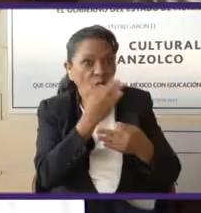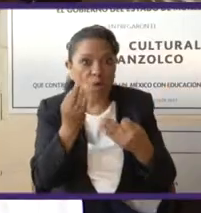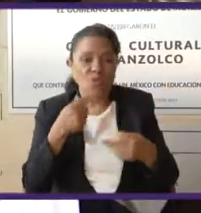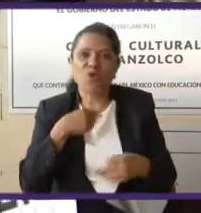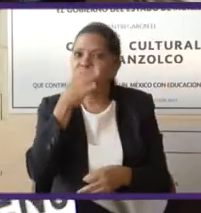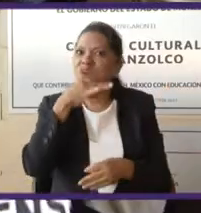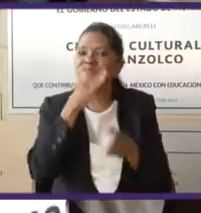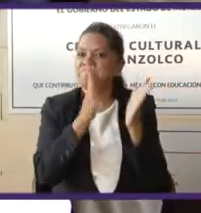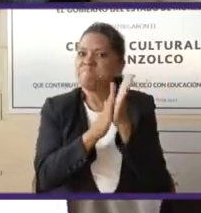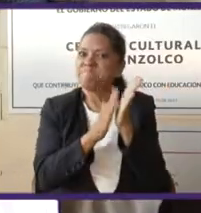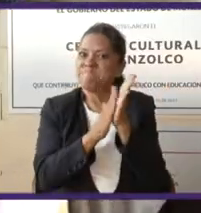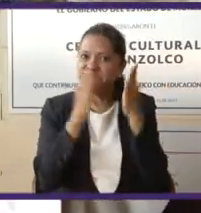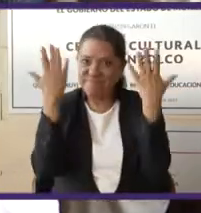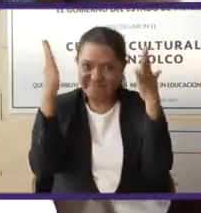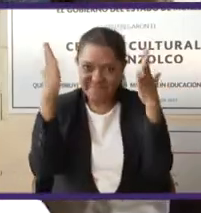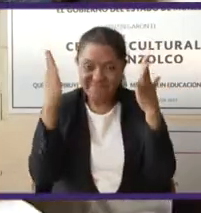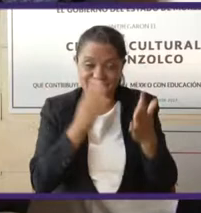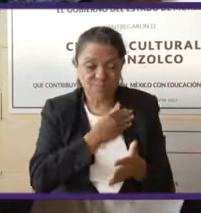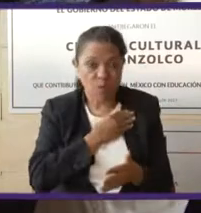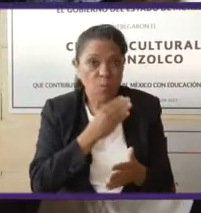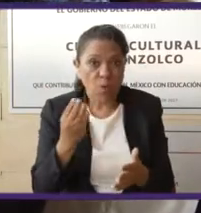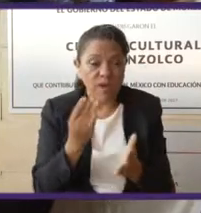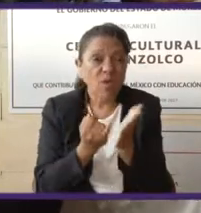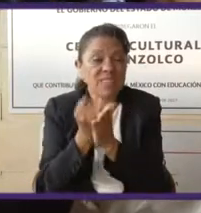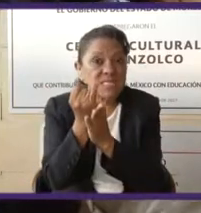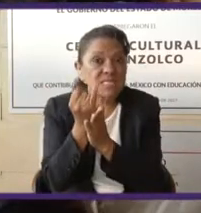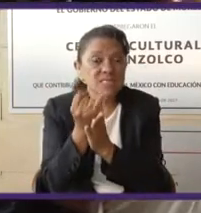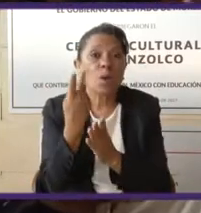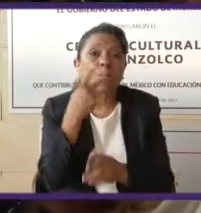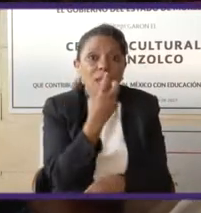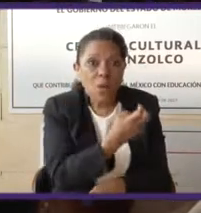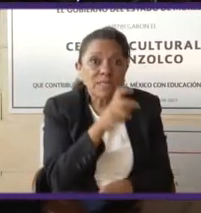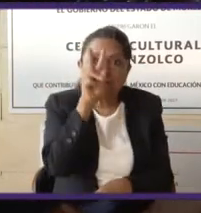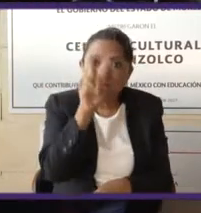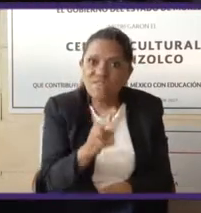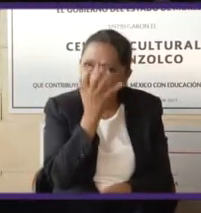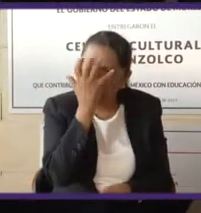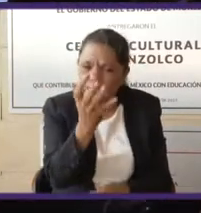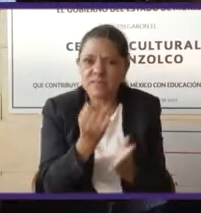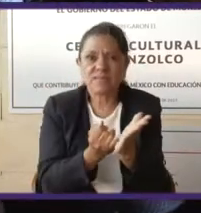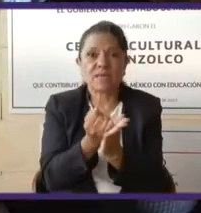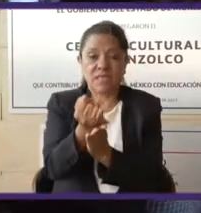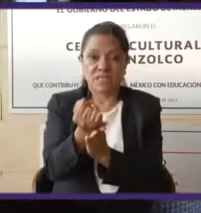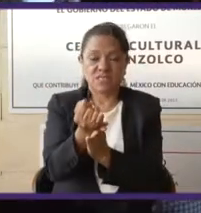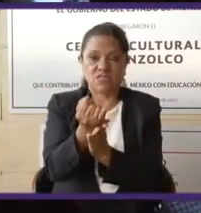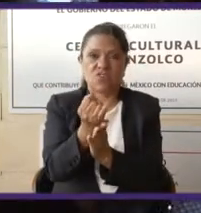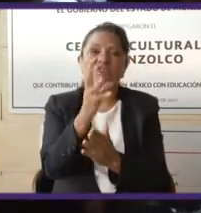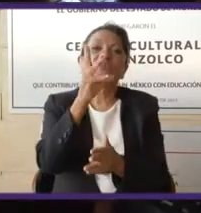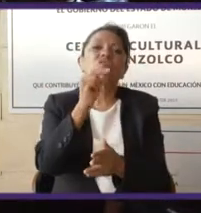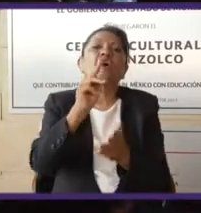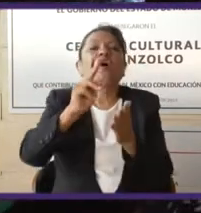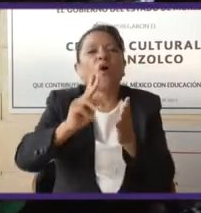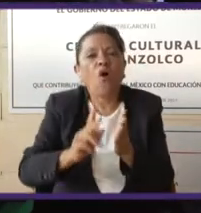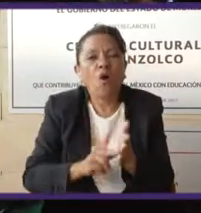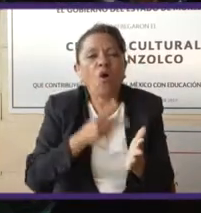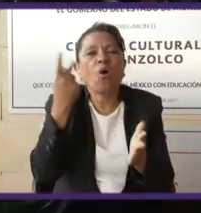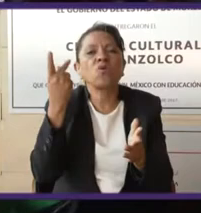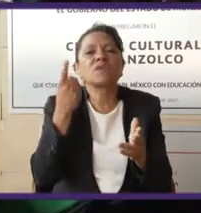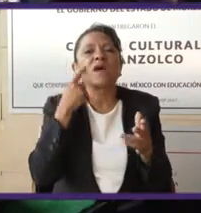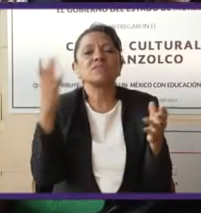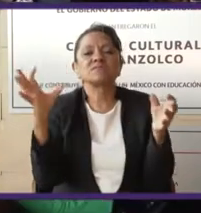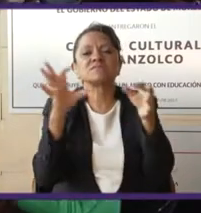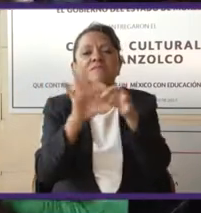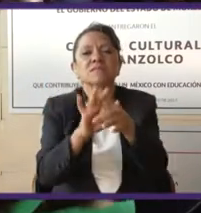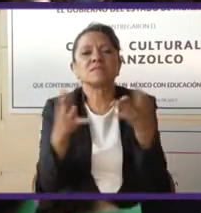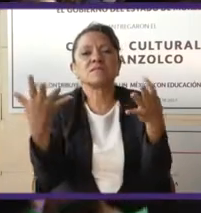y la aplaudo, pero que esa decisión sea en serio y no otra vez una coalición